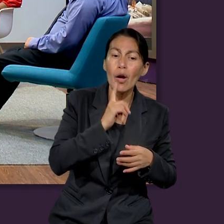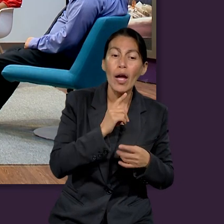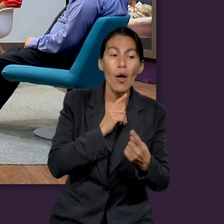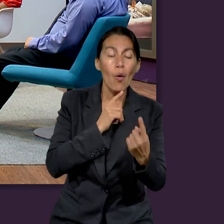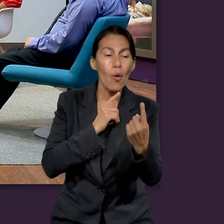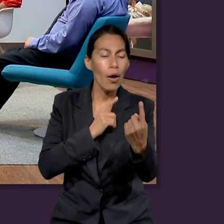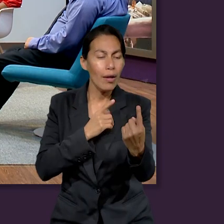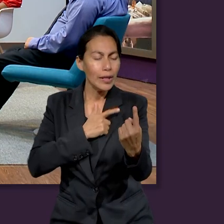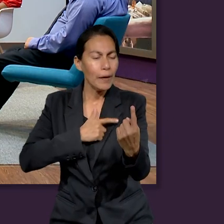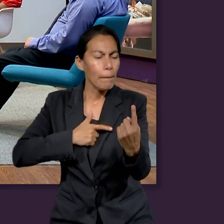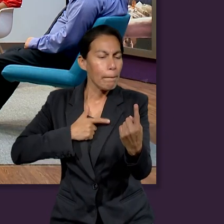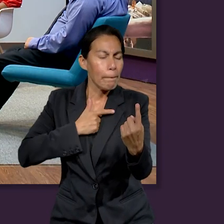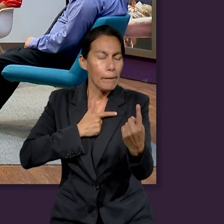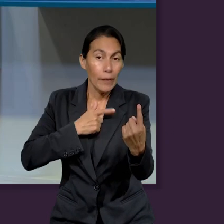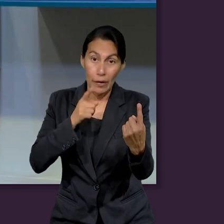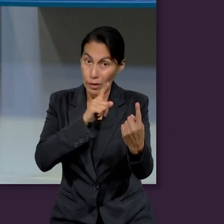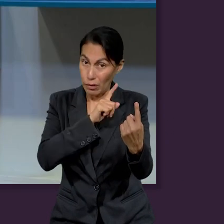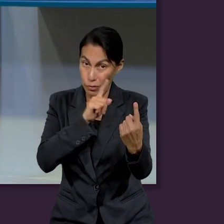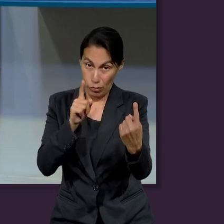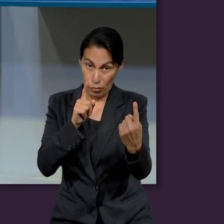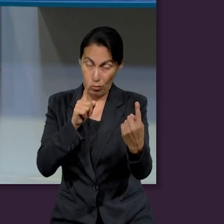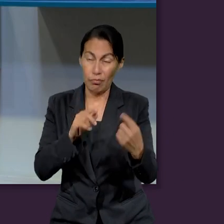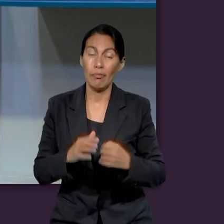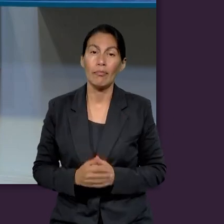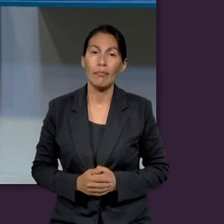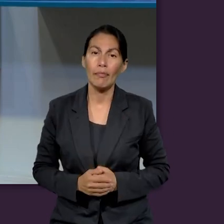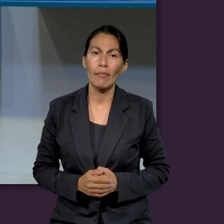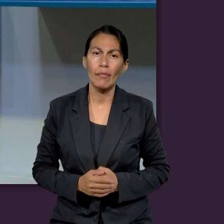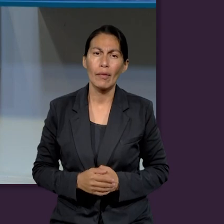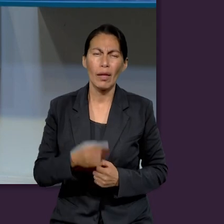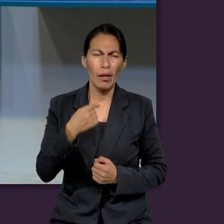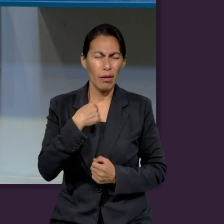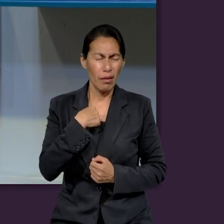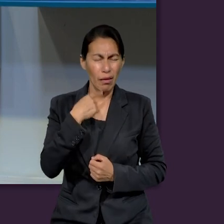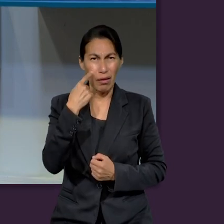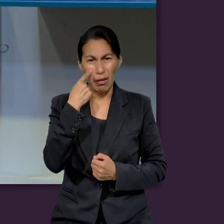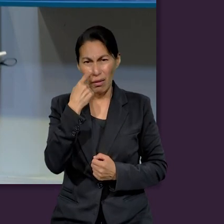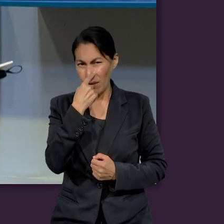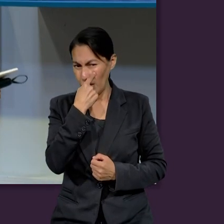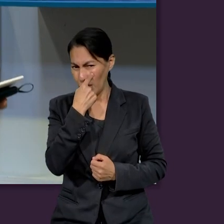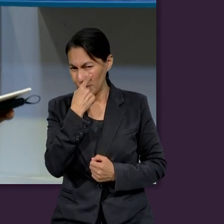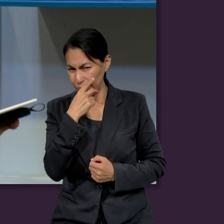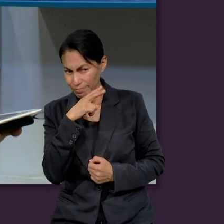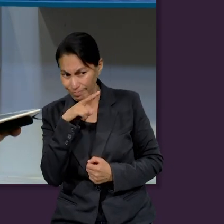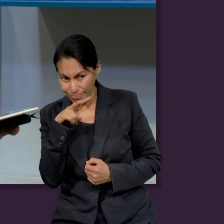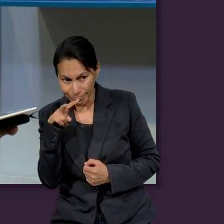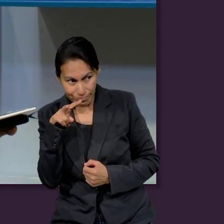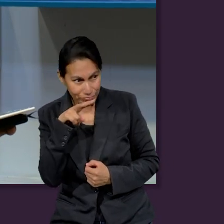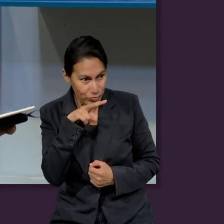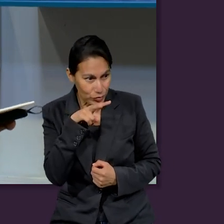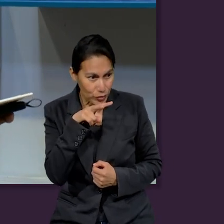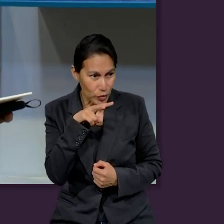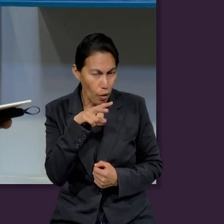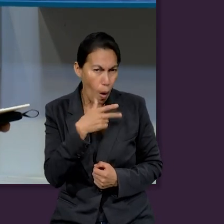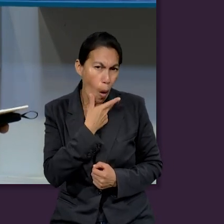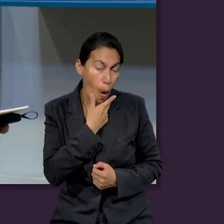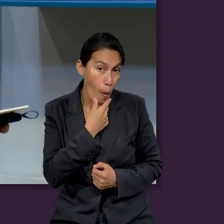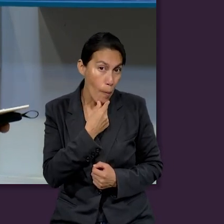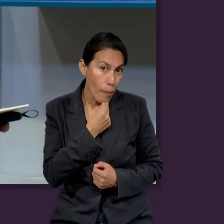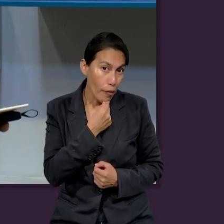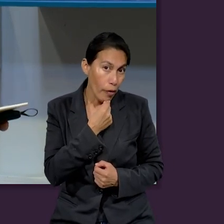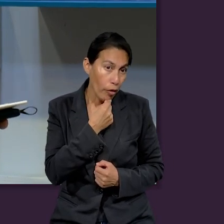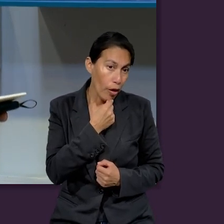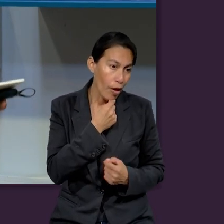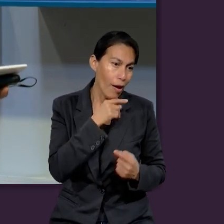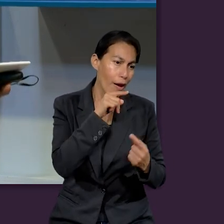que el pecado de codiciar va más allá de lo que ven nuestros ojos. Si un caballero codicia a una dama que quizás está